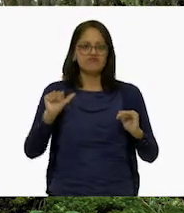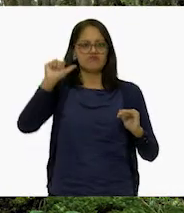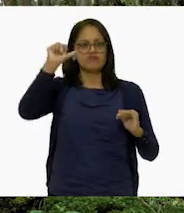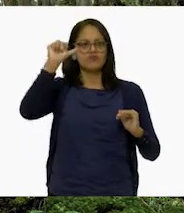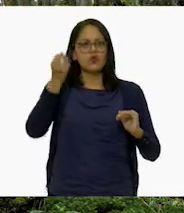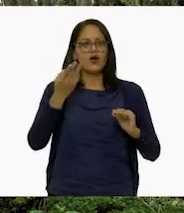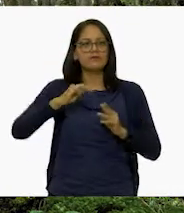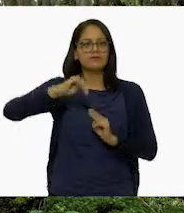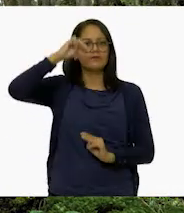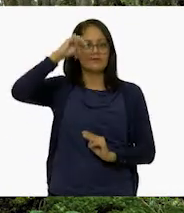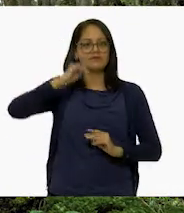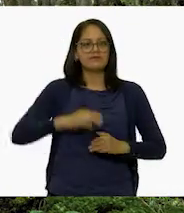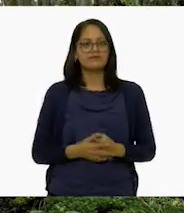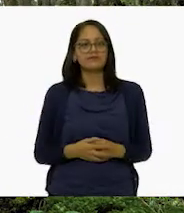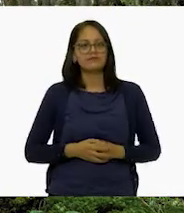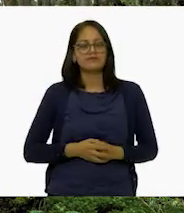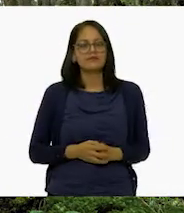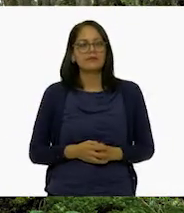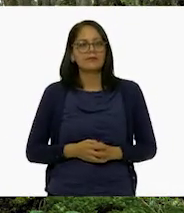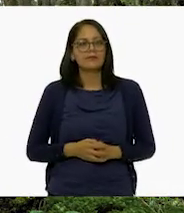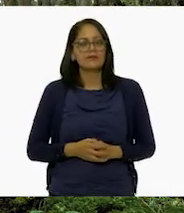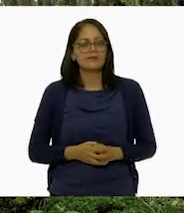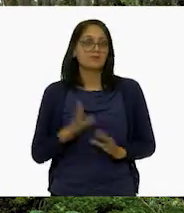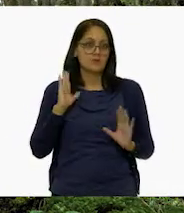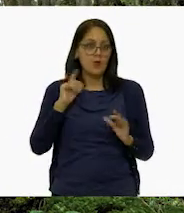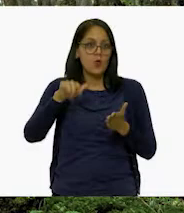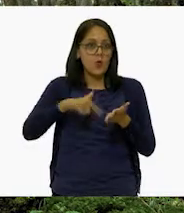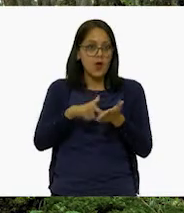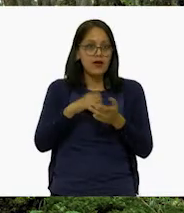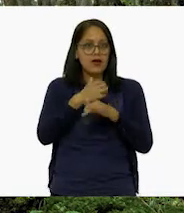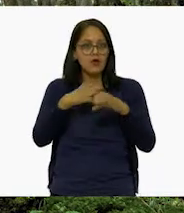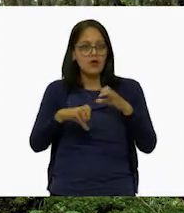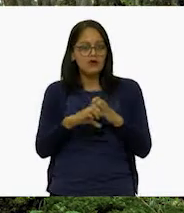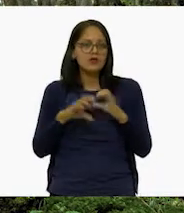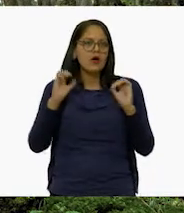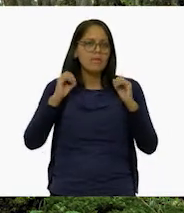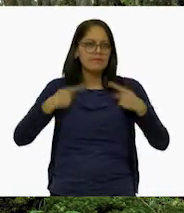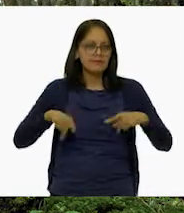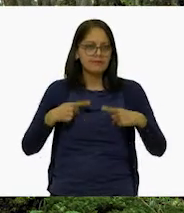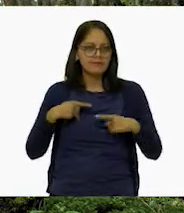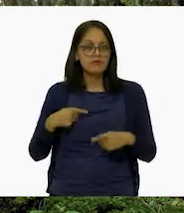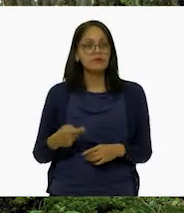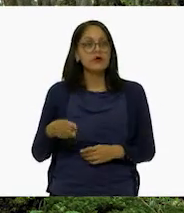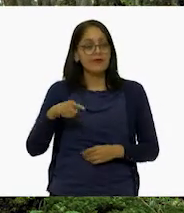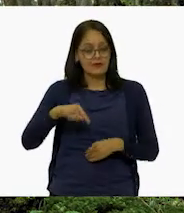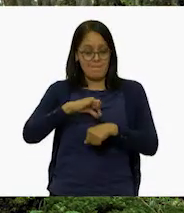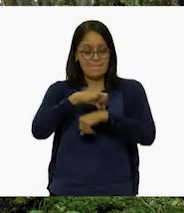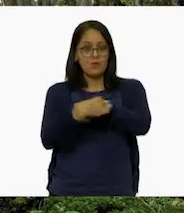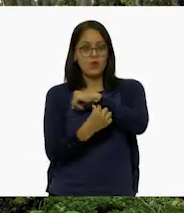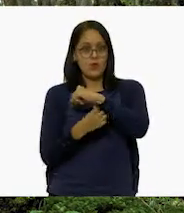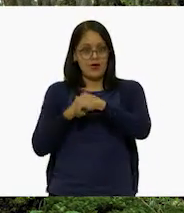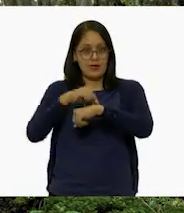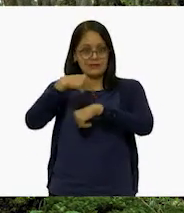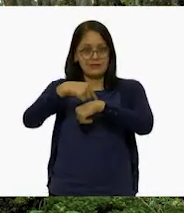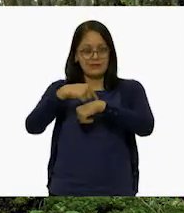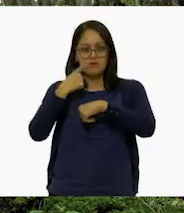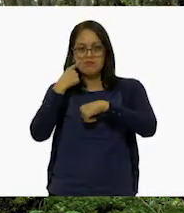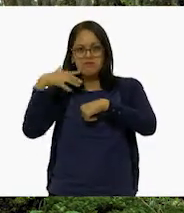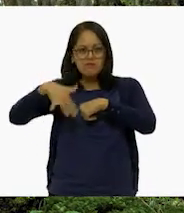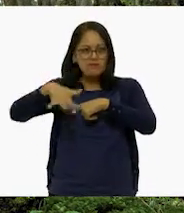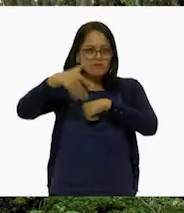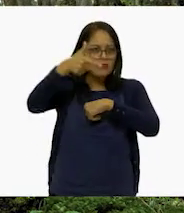terreno donde está un lugar, objeto o persona. Nuestra pulsera geolocalizadora